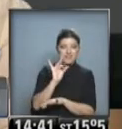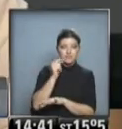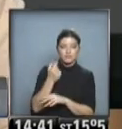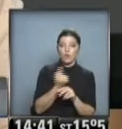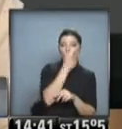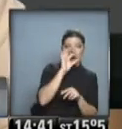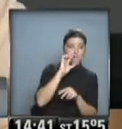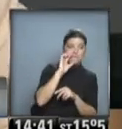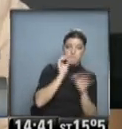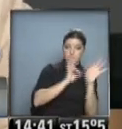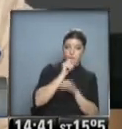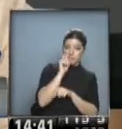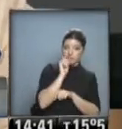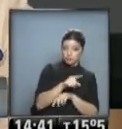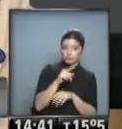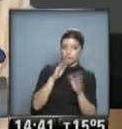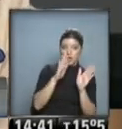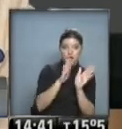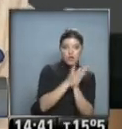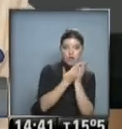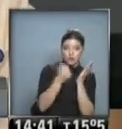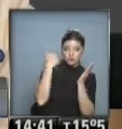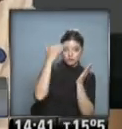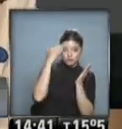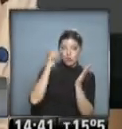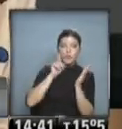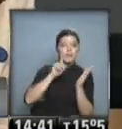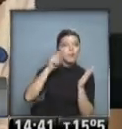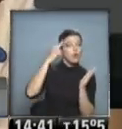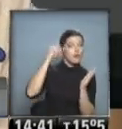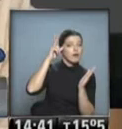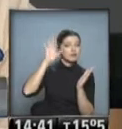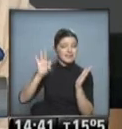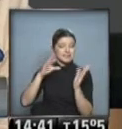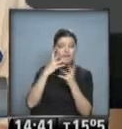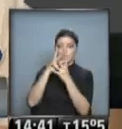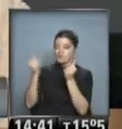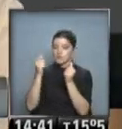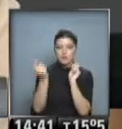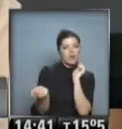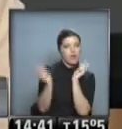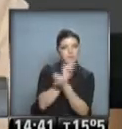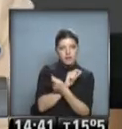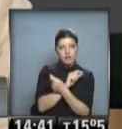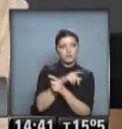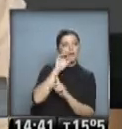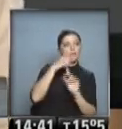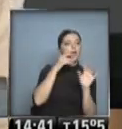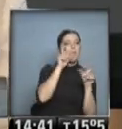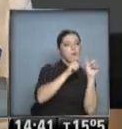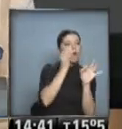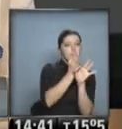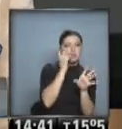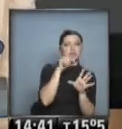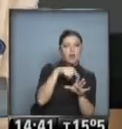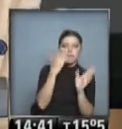eliminar la constitución pinochetista de 1980. De hecho, ella convocó a un equipo de expertos para estudiar esta posibilidad. Yo